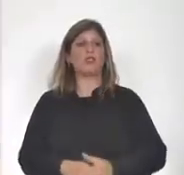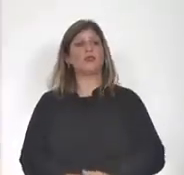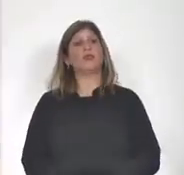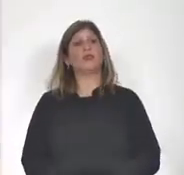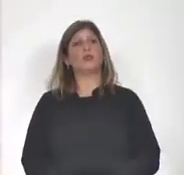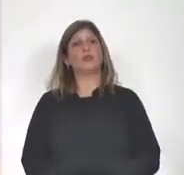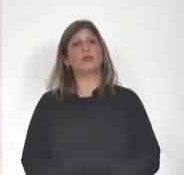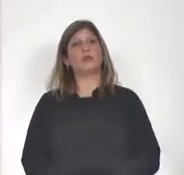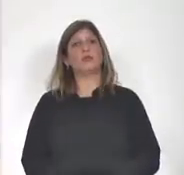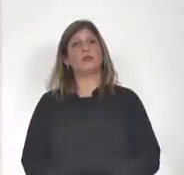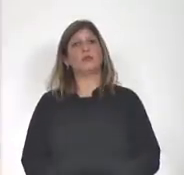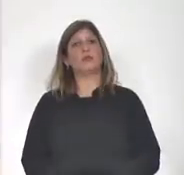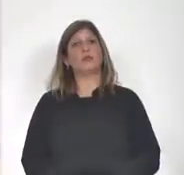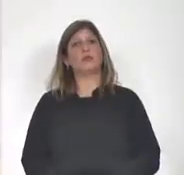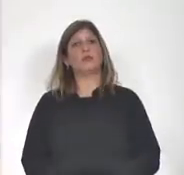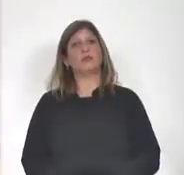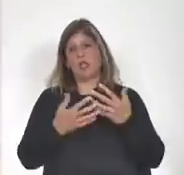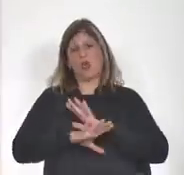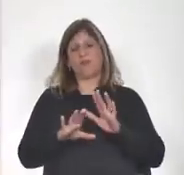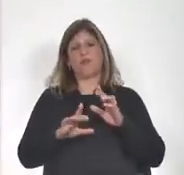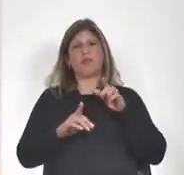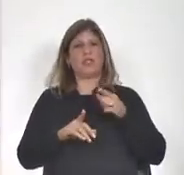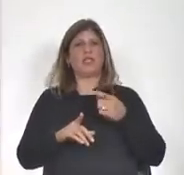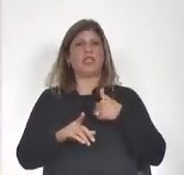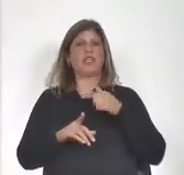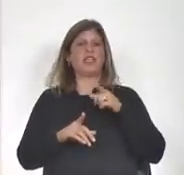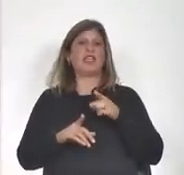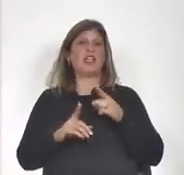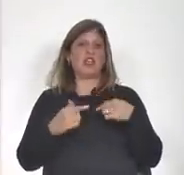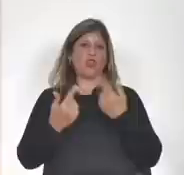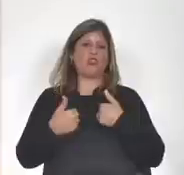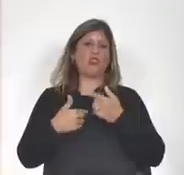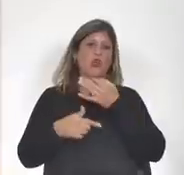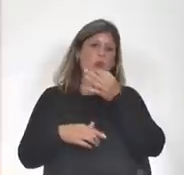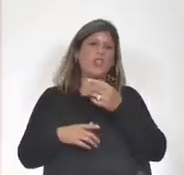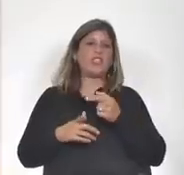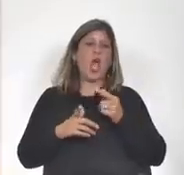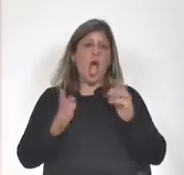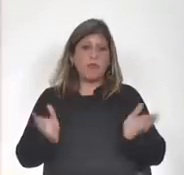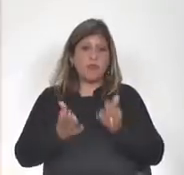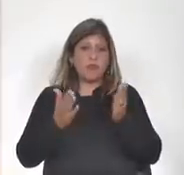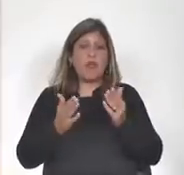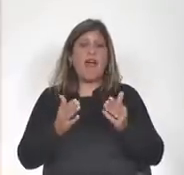No queremos nosotros, señora Presidenta, como se ha dicho en estos días, promover una grieta.